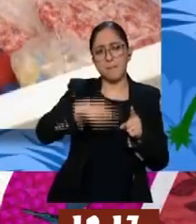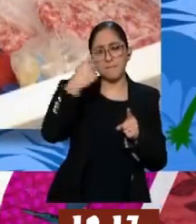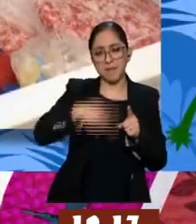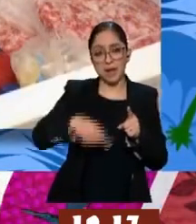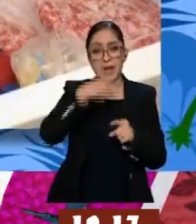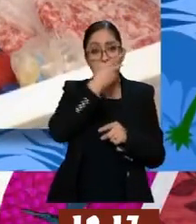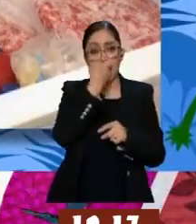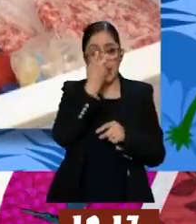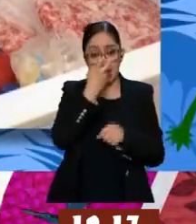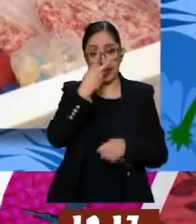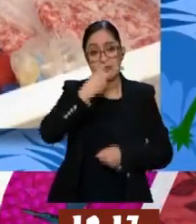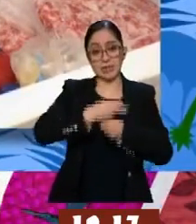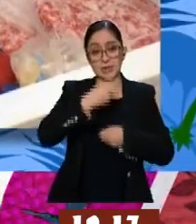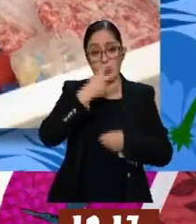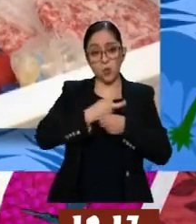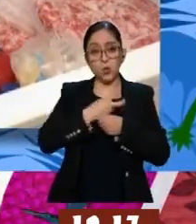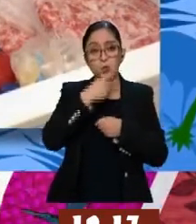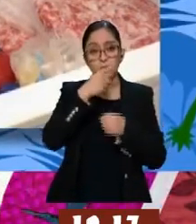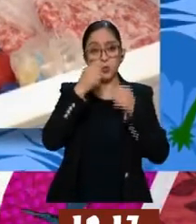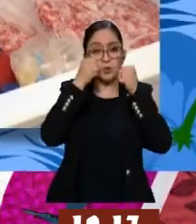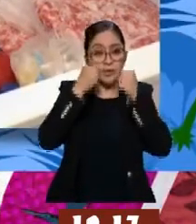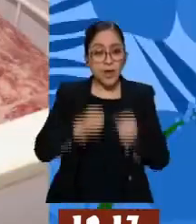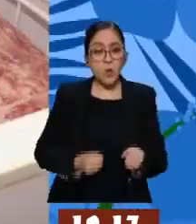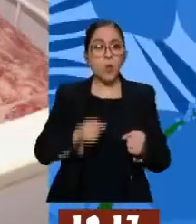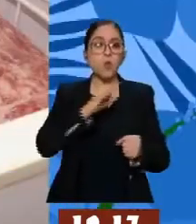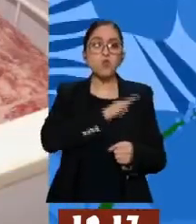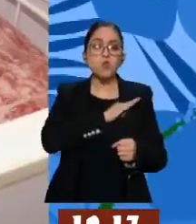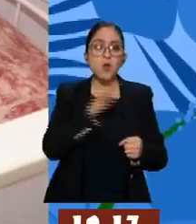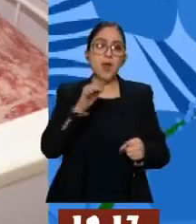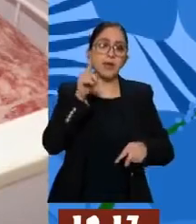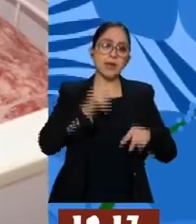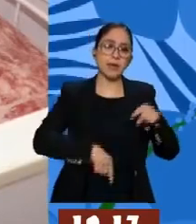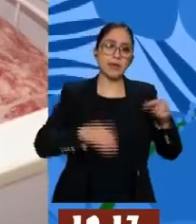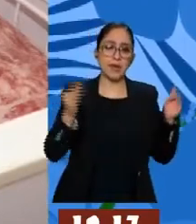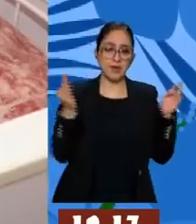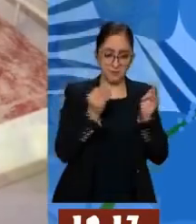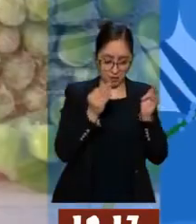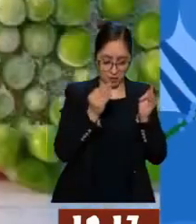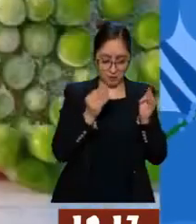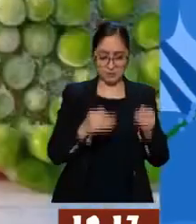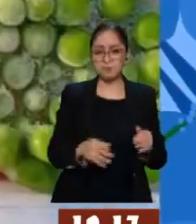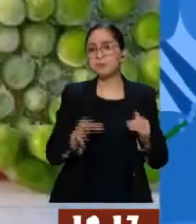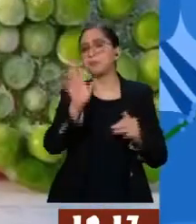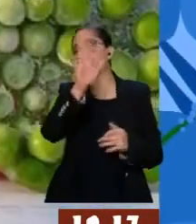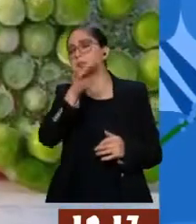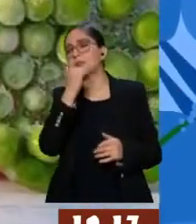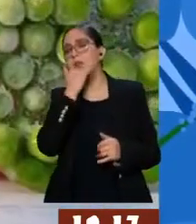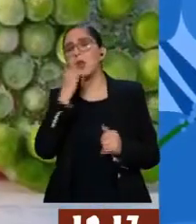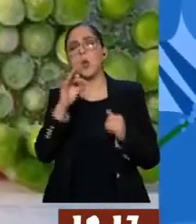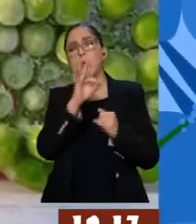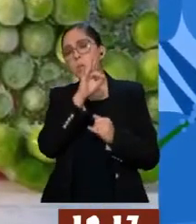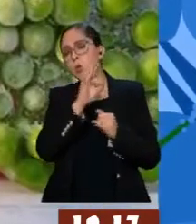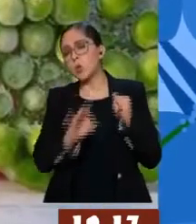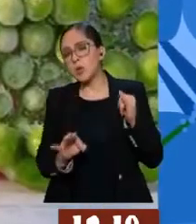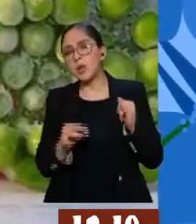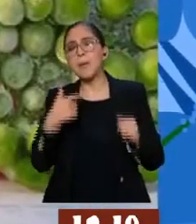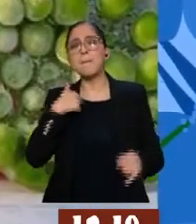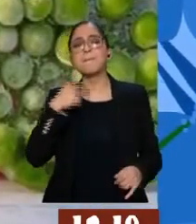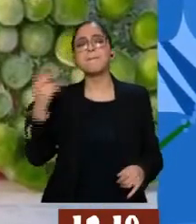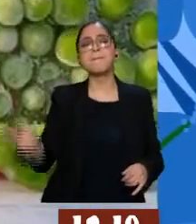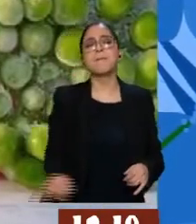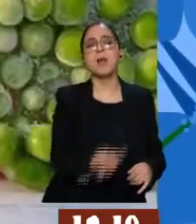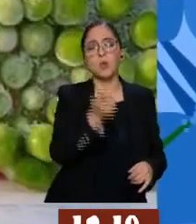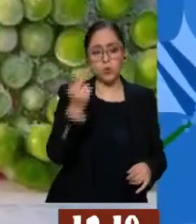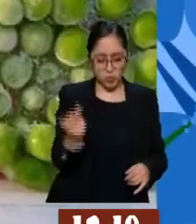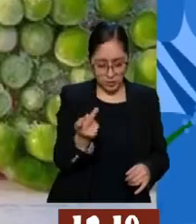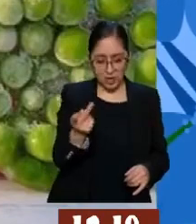la segunda manera más segura de descongelar. Oye, Rafa, y por último, ¿cuánto tiempo aguanta,